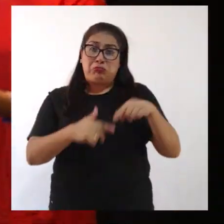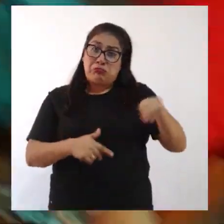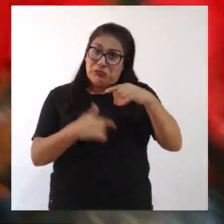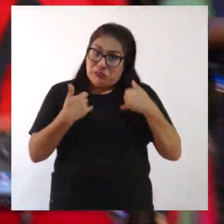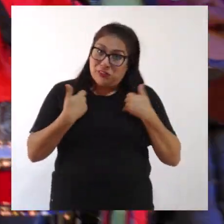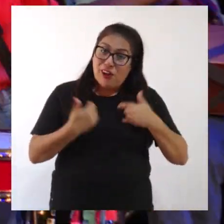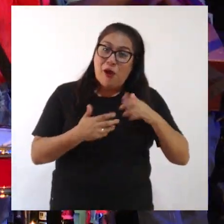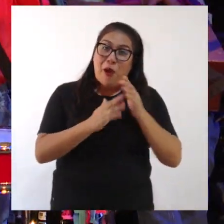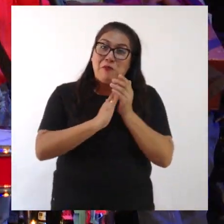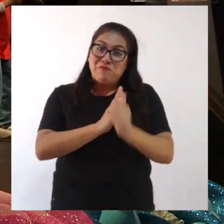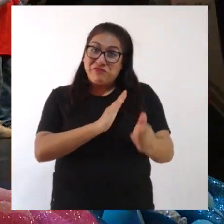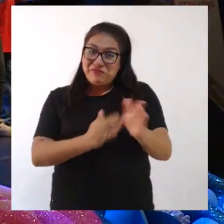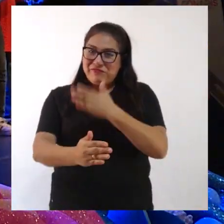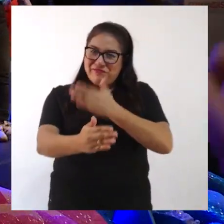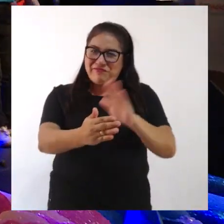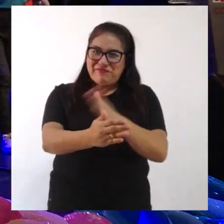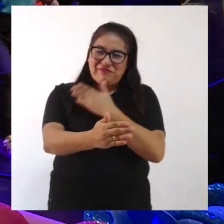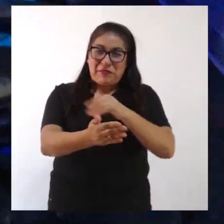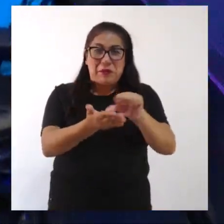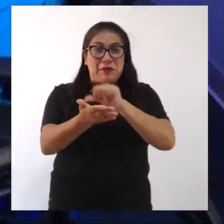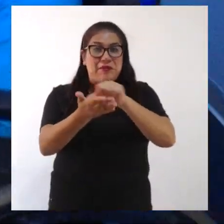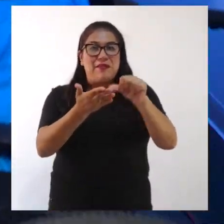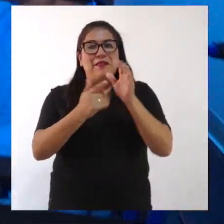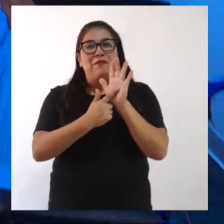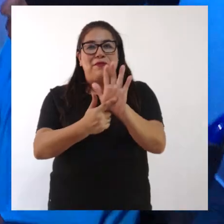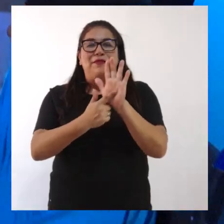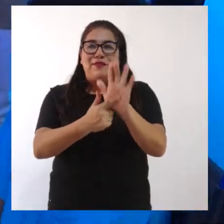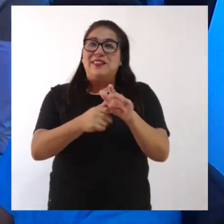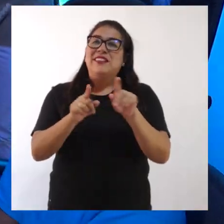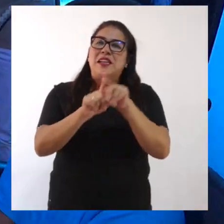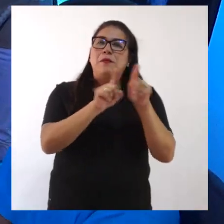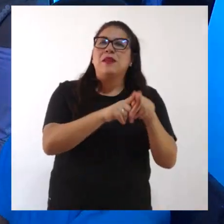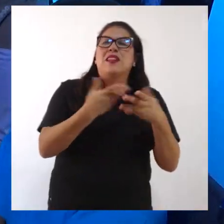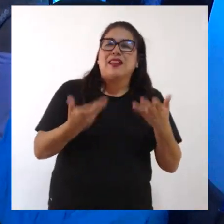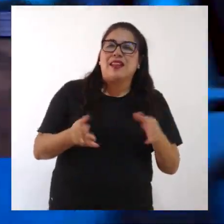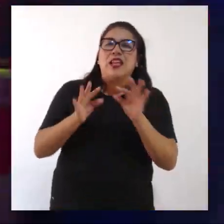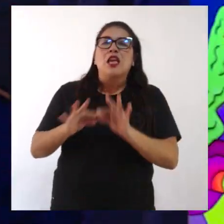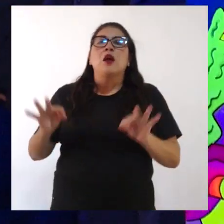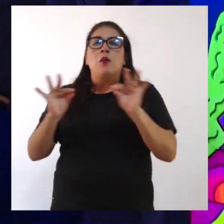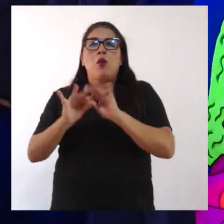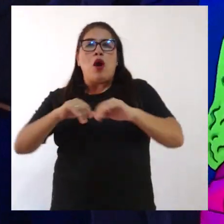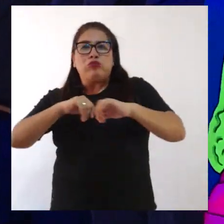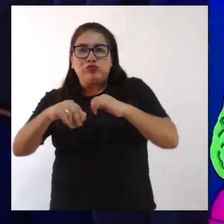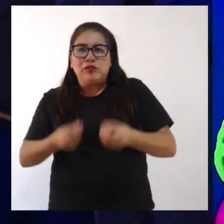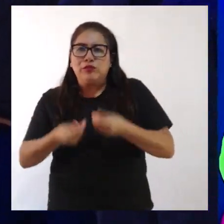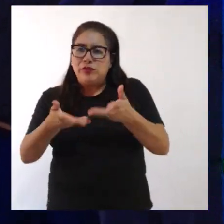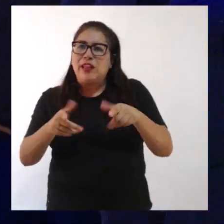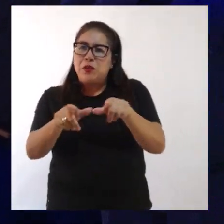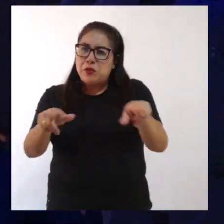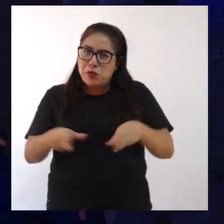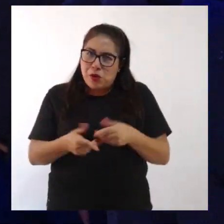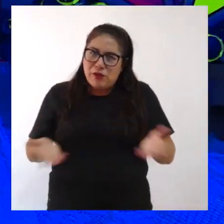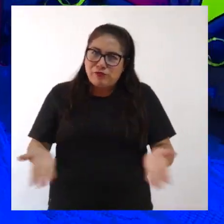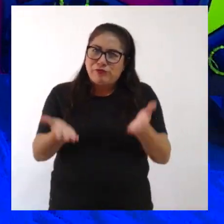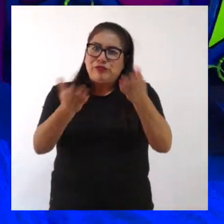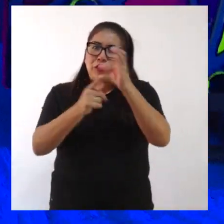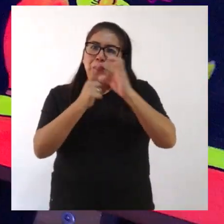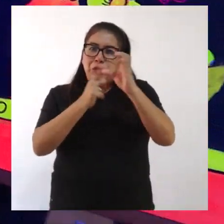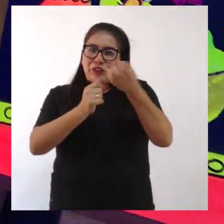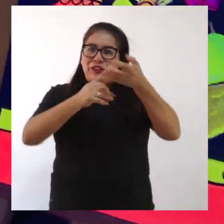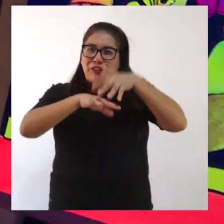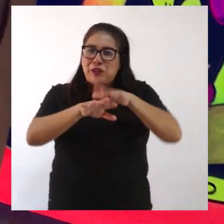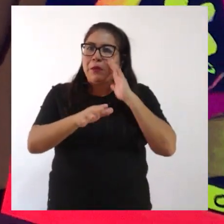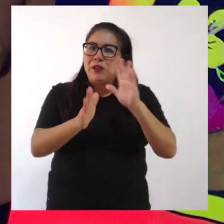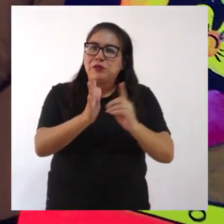residentes por su talento musical y destreza artística, resaltando además la importancia de promover estos espacios de inclusión cultural